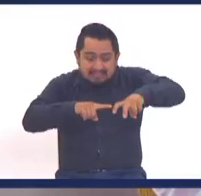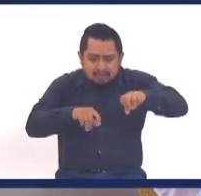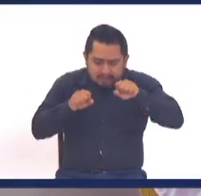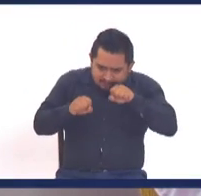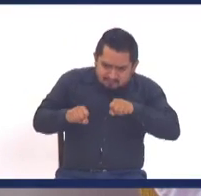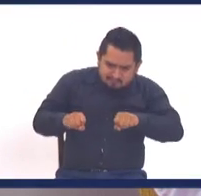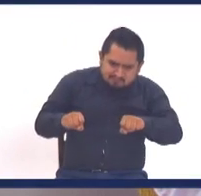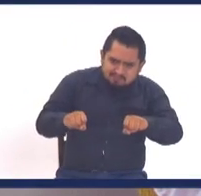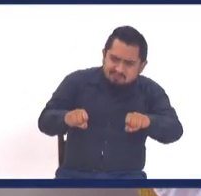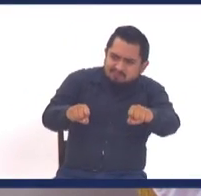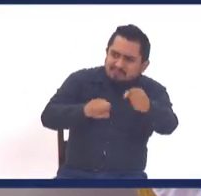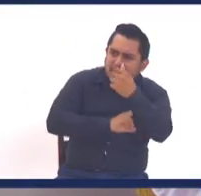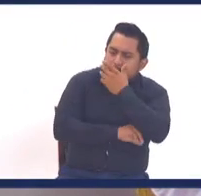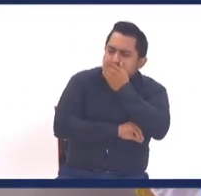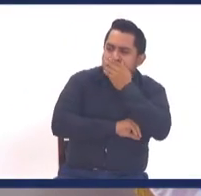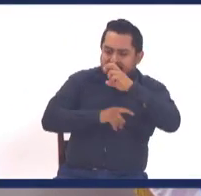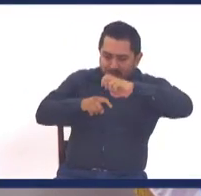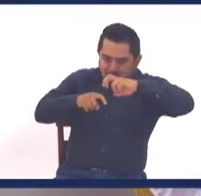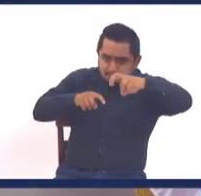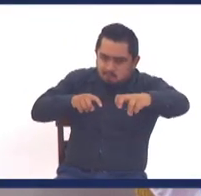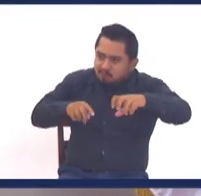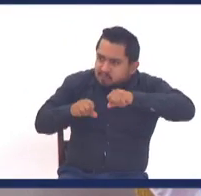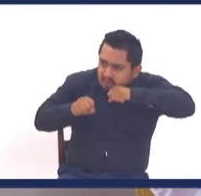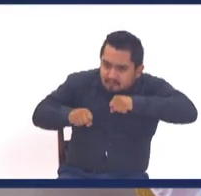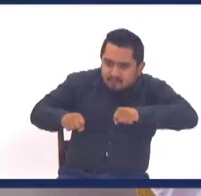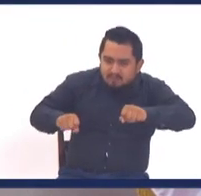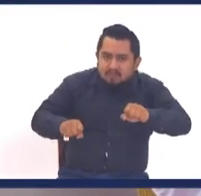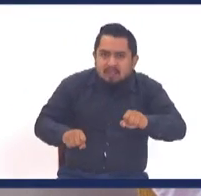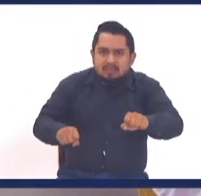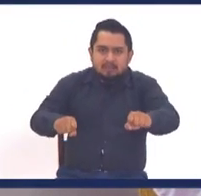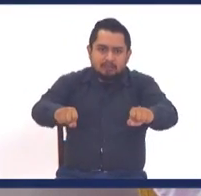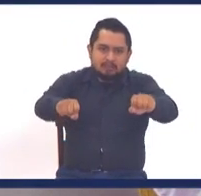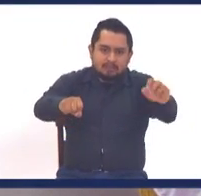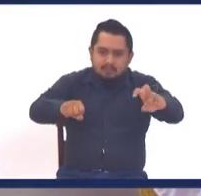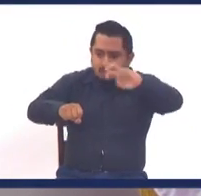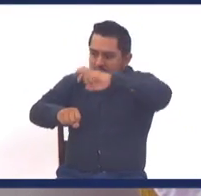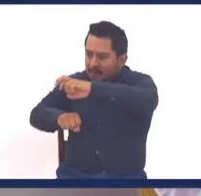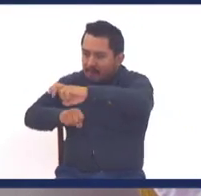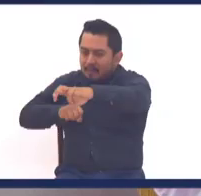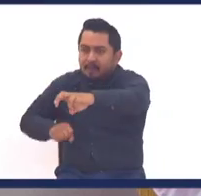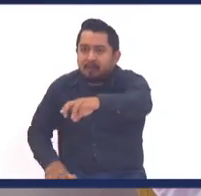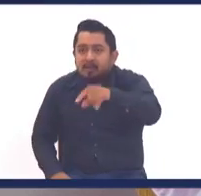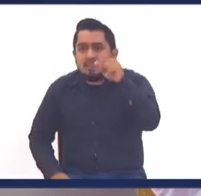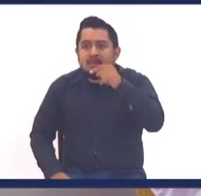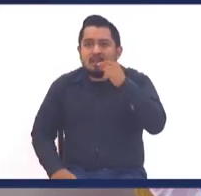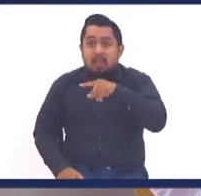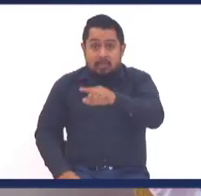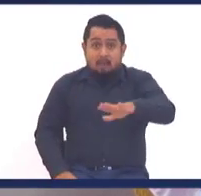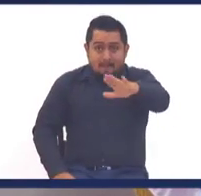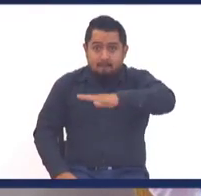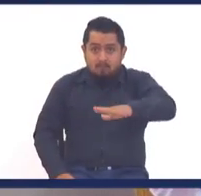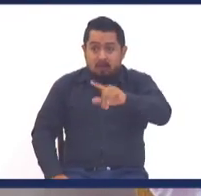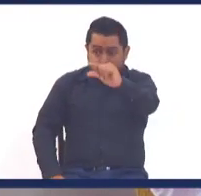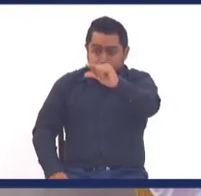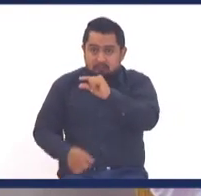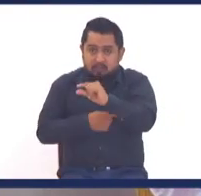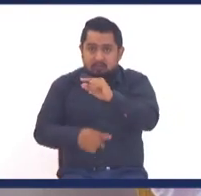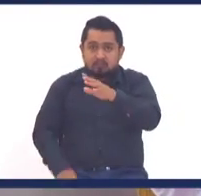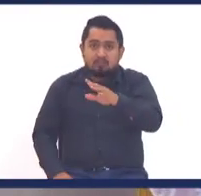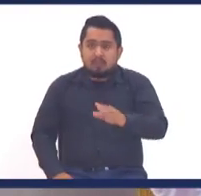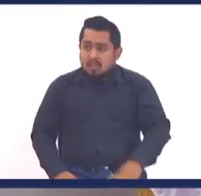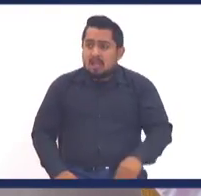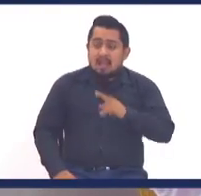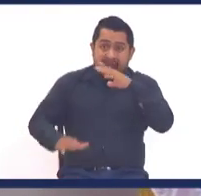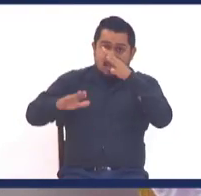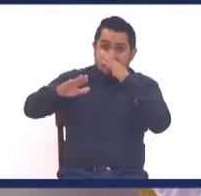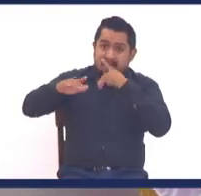el colegio Lafayette, Juan Carlos Azbun, y su mamá, a quien bendecimos, pastor de iglesia, muel, nos prestaban las instalaciones, si volvimos a